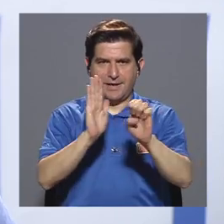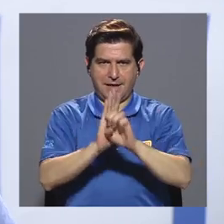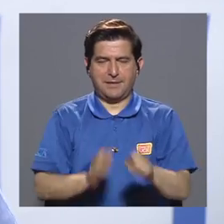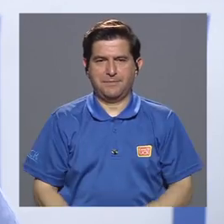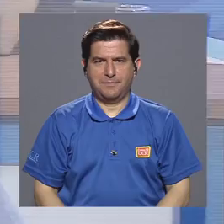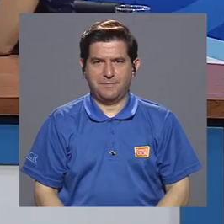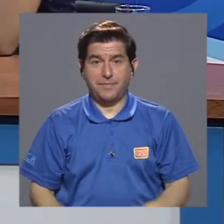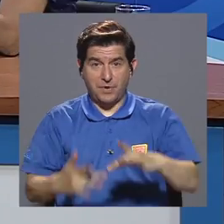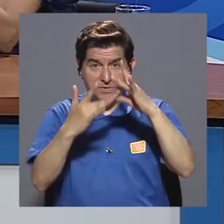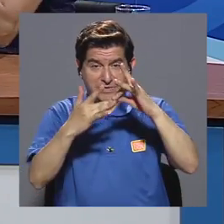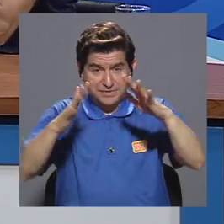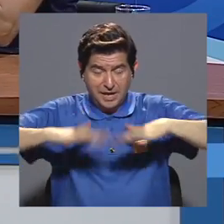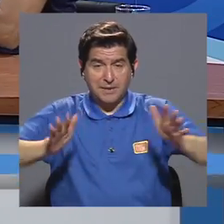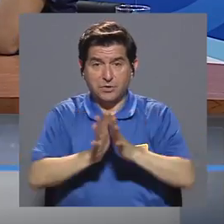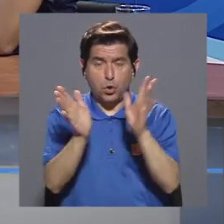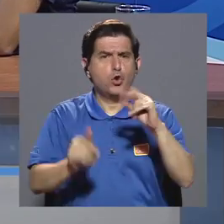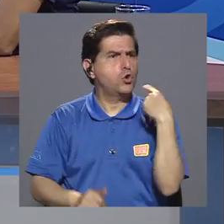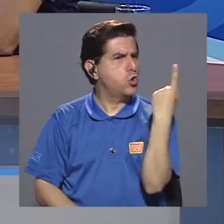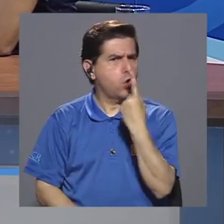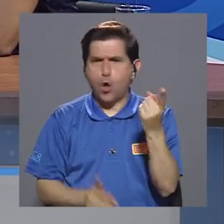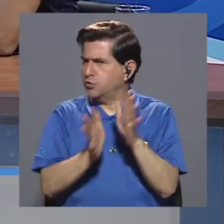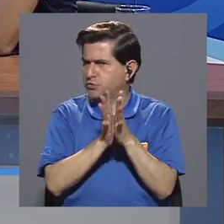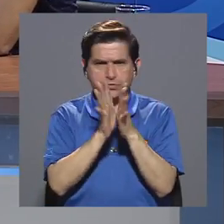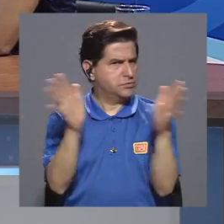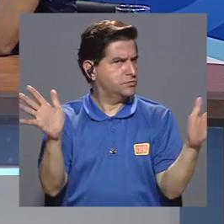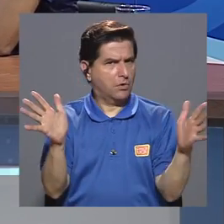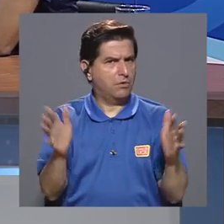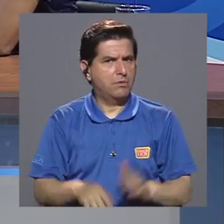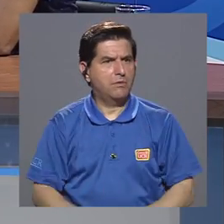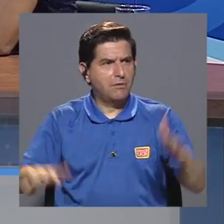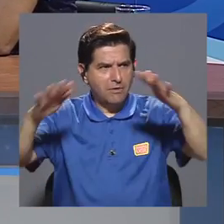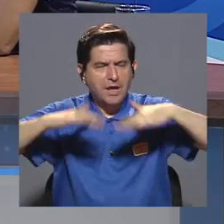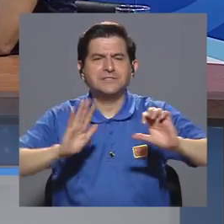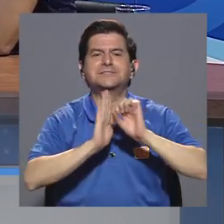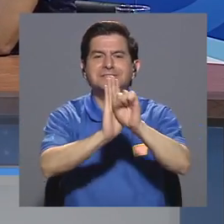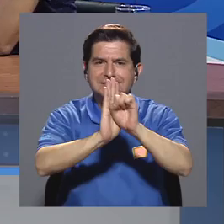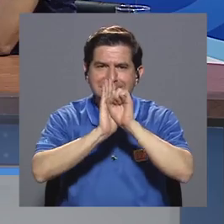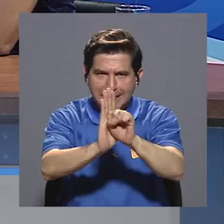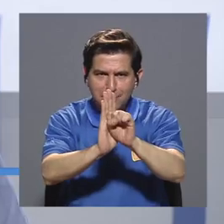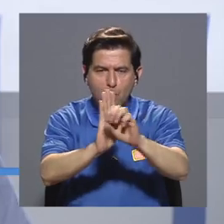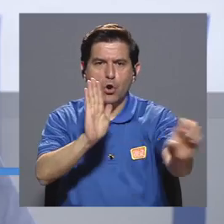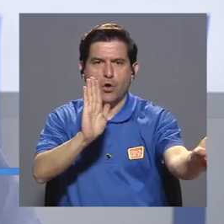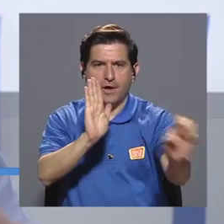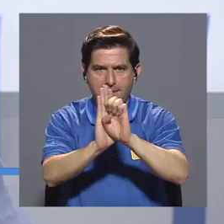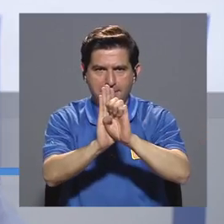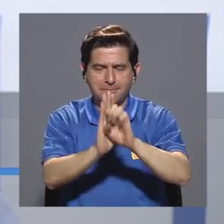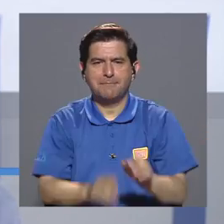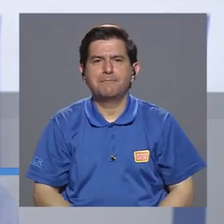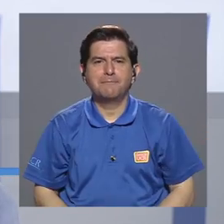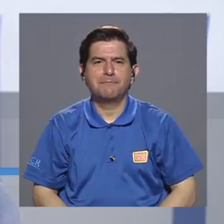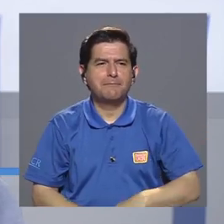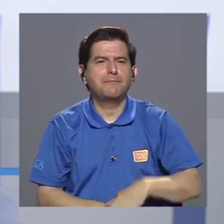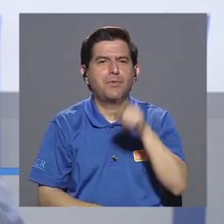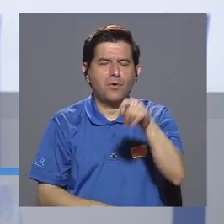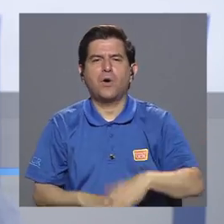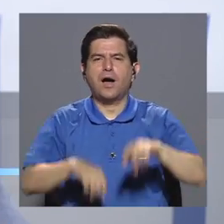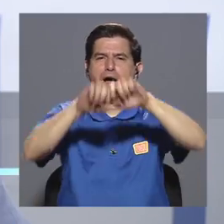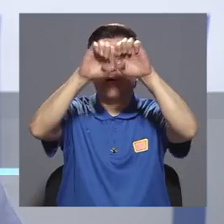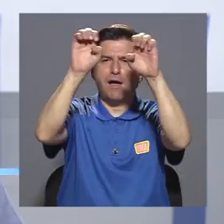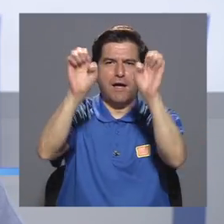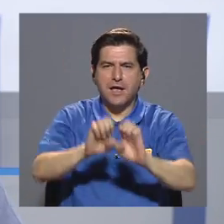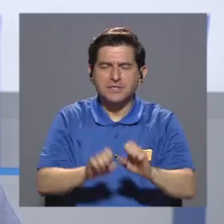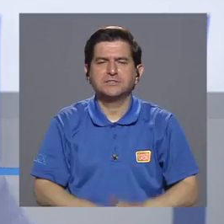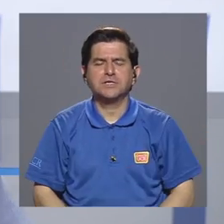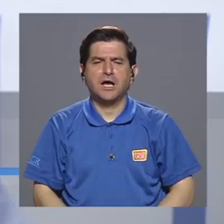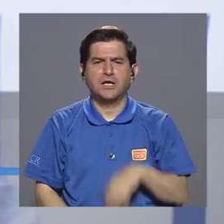Por ejemplo, muchos monumentos... al espacio público. No solamente a los espacios públicos, sino a esos espacios simbólicos. Por ejemplo, muchas estatuas de conquistadores